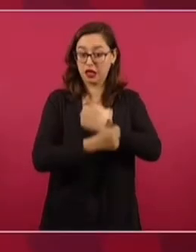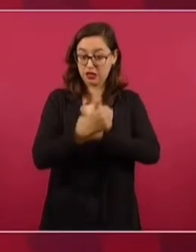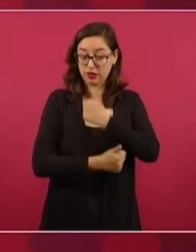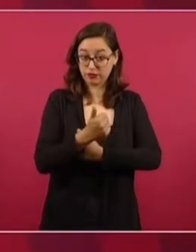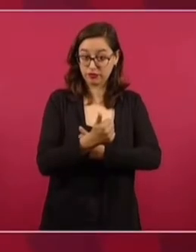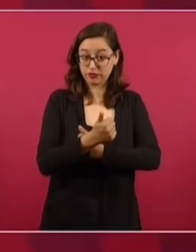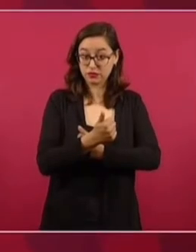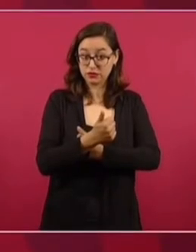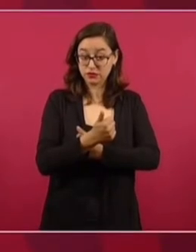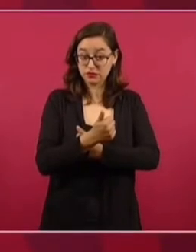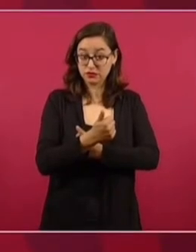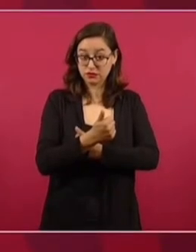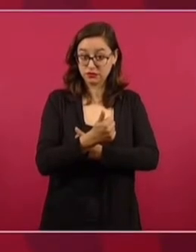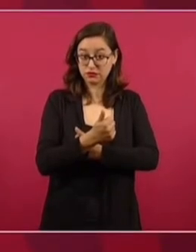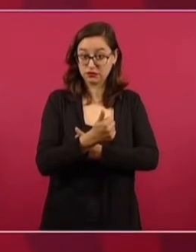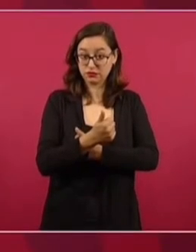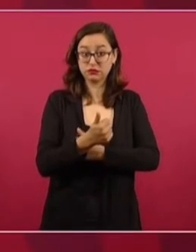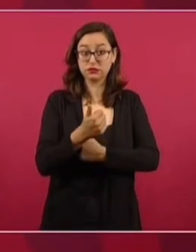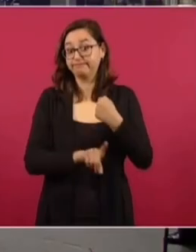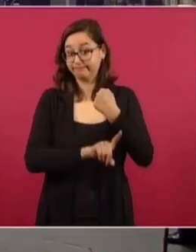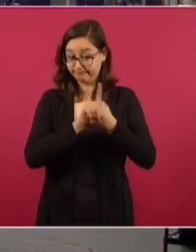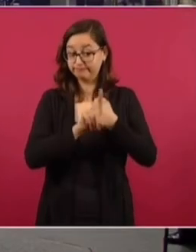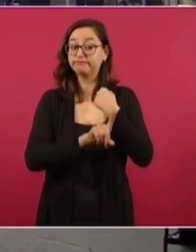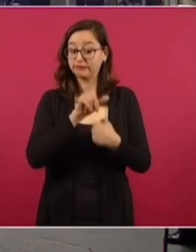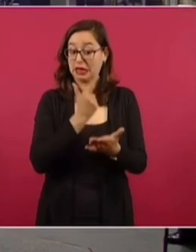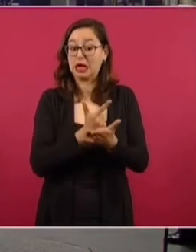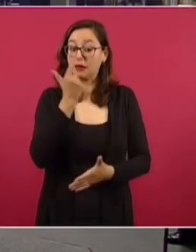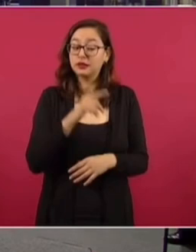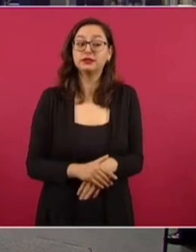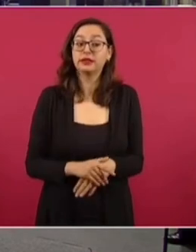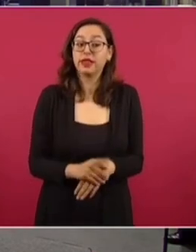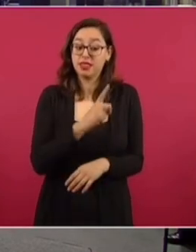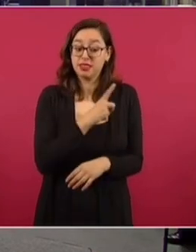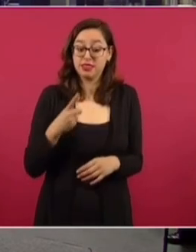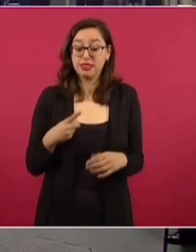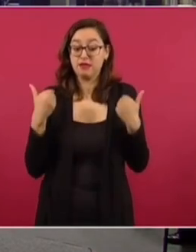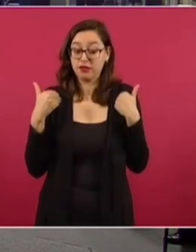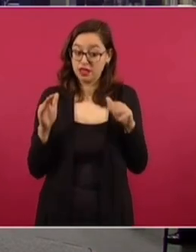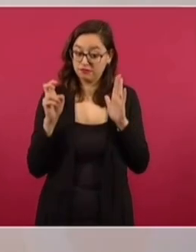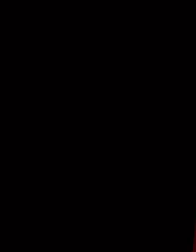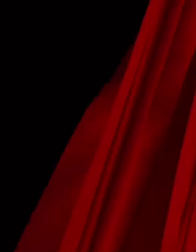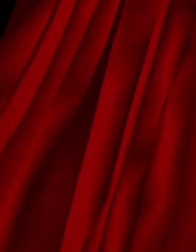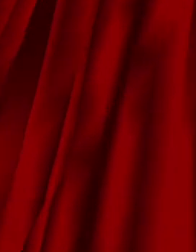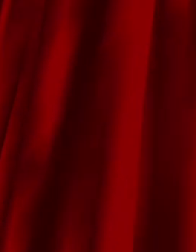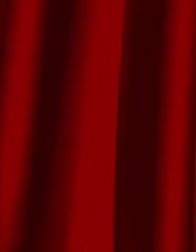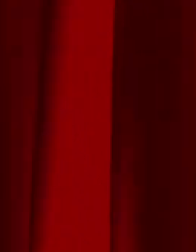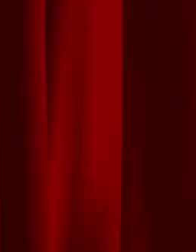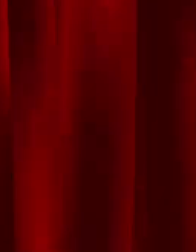adversarios a vencer? Tienen que buscar la forma de renovarse.